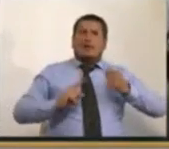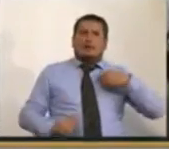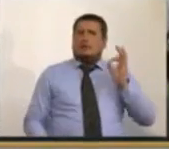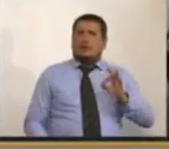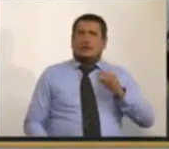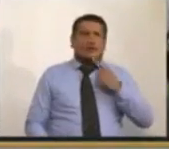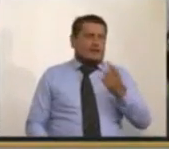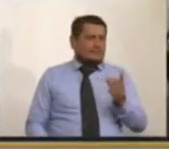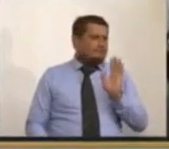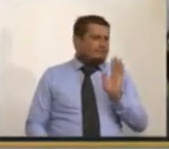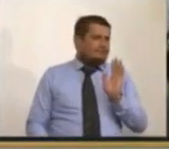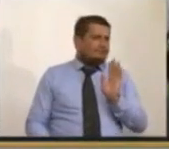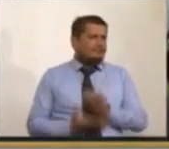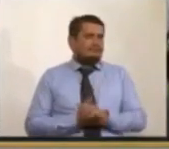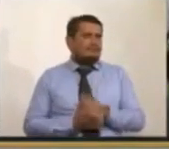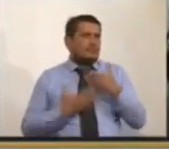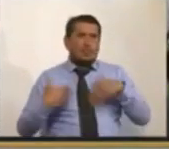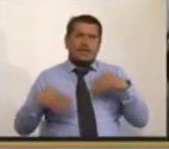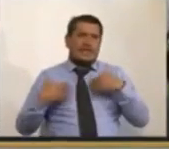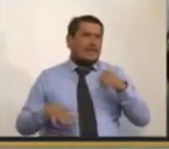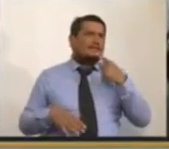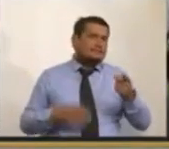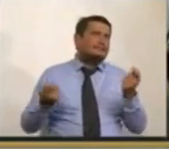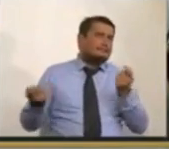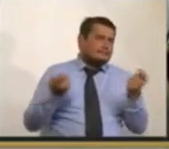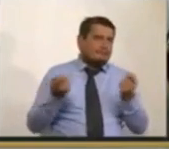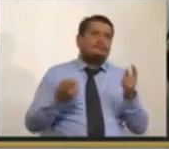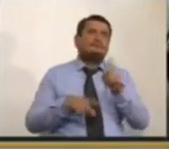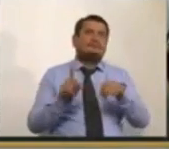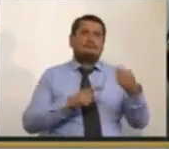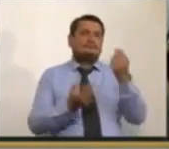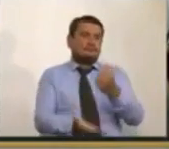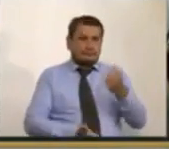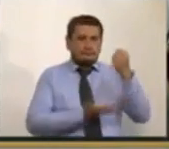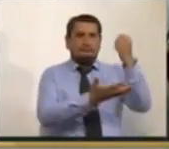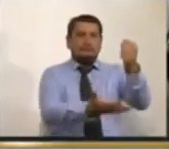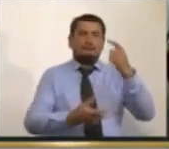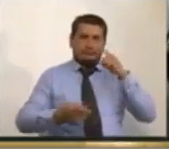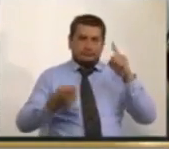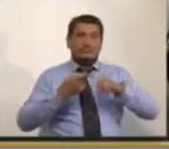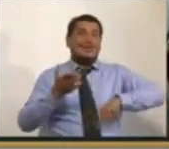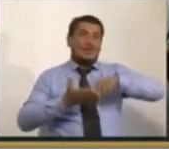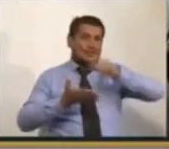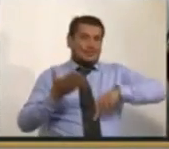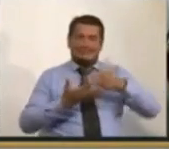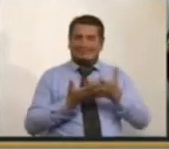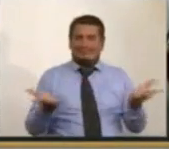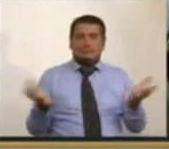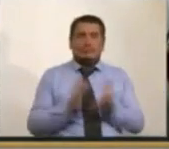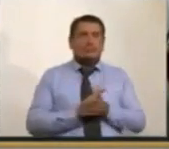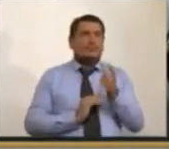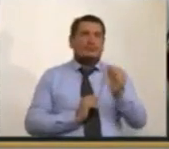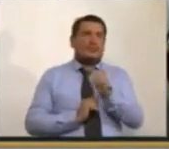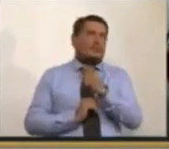algo que decir sobre el manejo que he hecho de los recursos públicos, de la contratación, etc., que lo